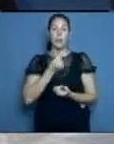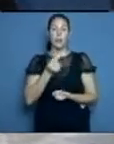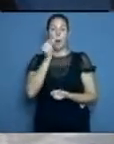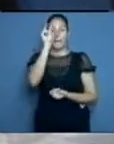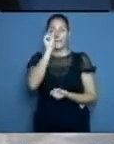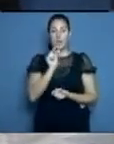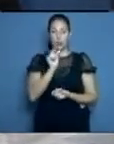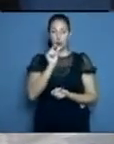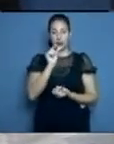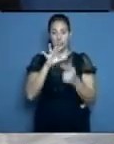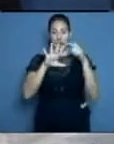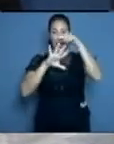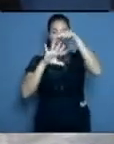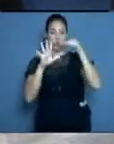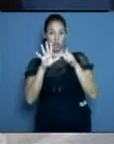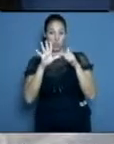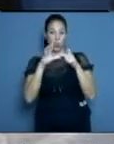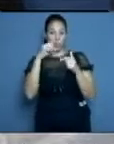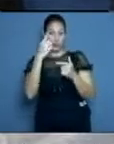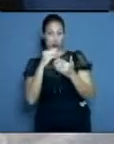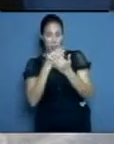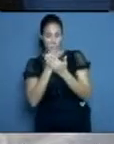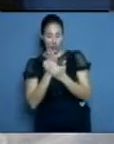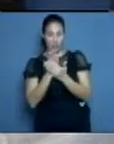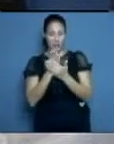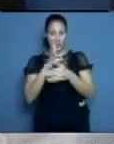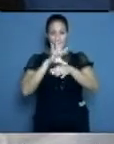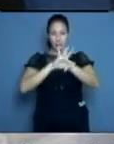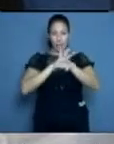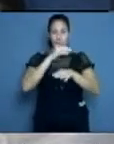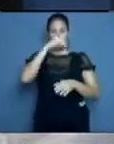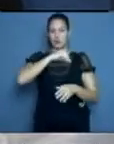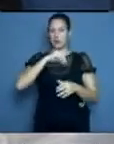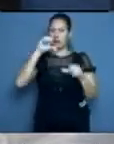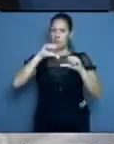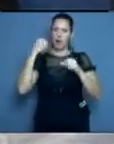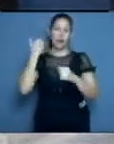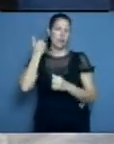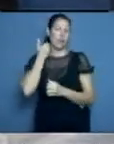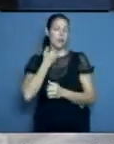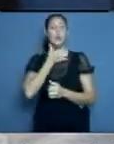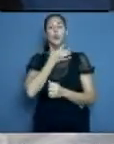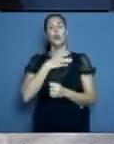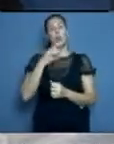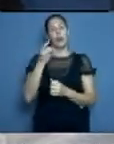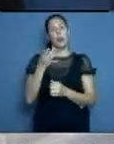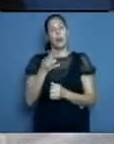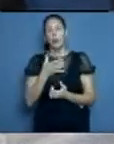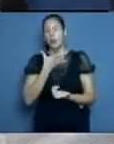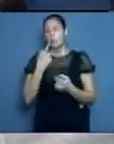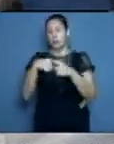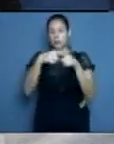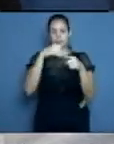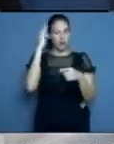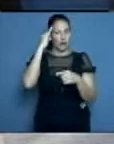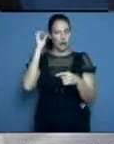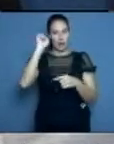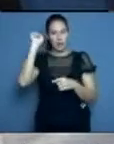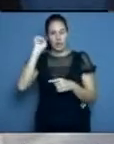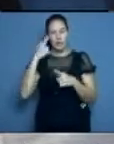rápido. Si el rápido es positivo, inmediatamente se clasifica como un caso